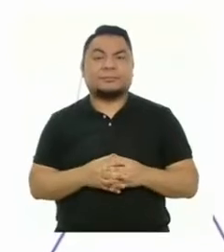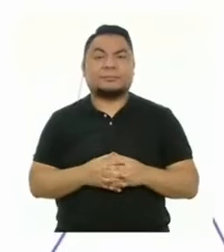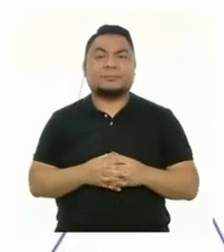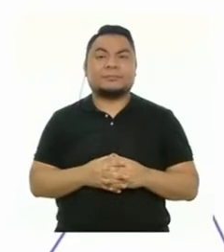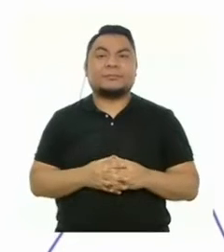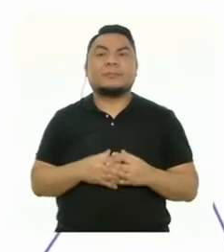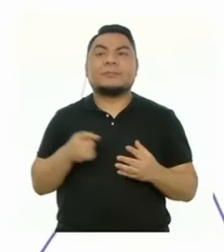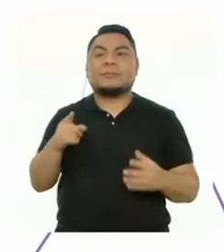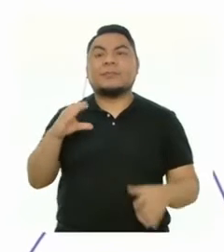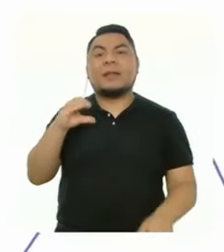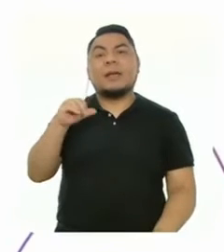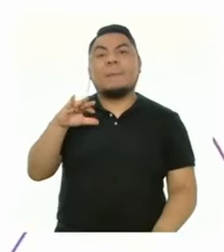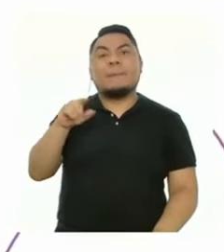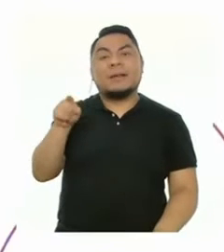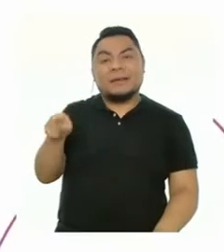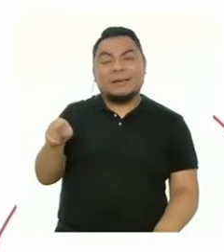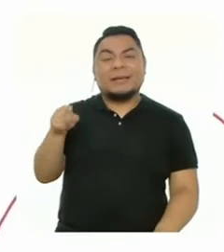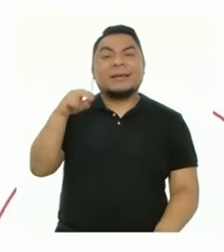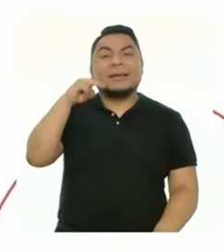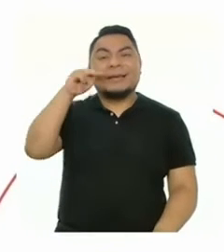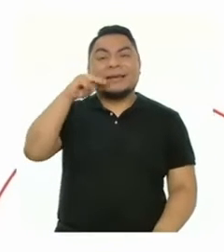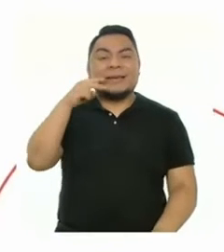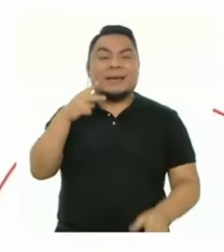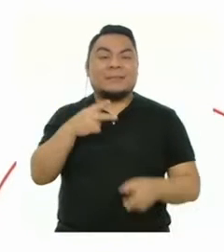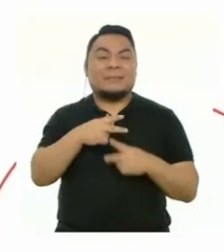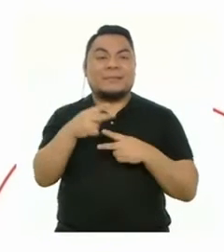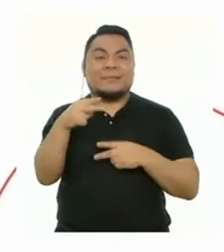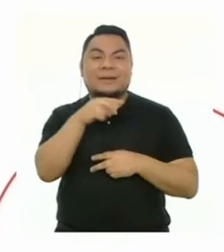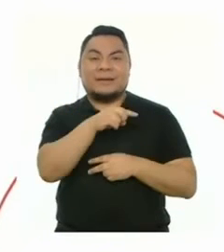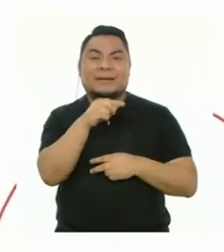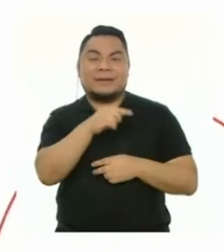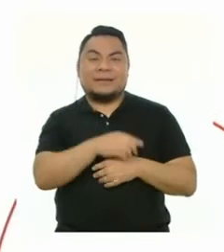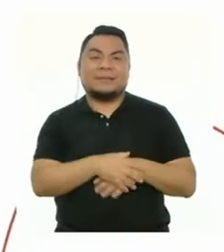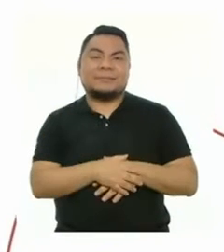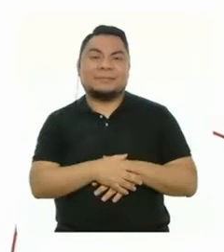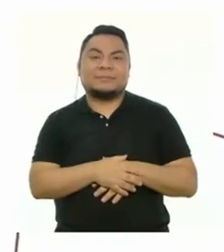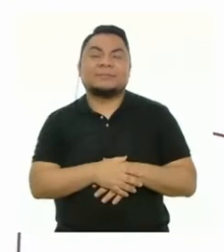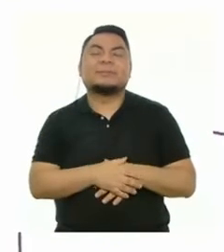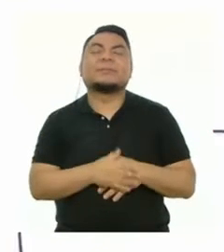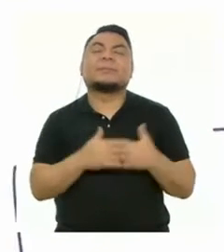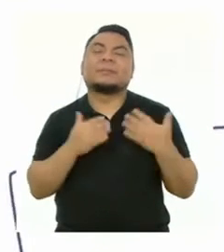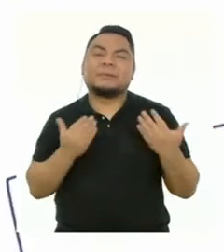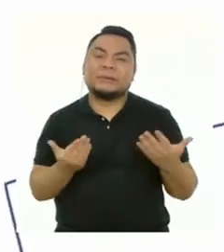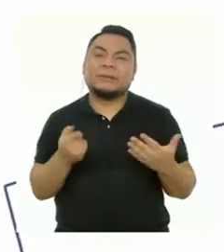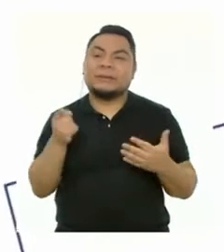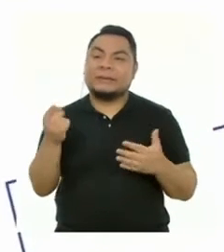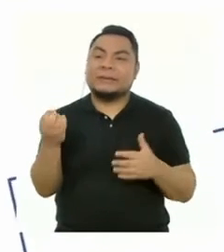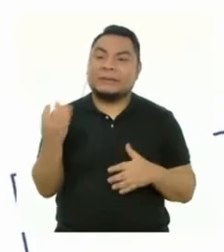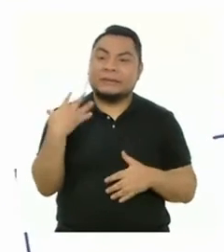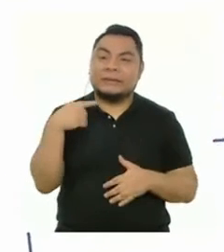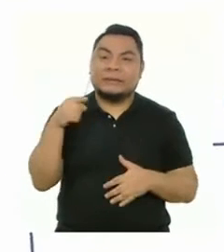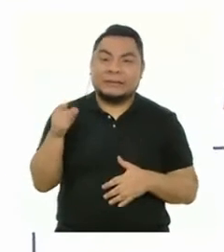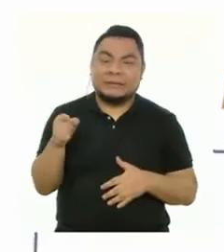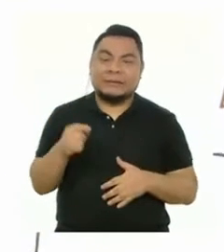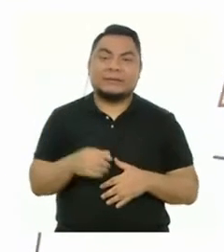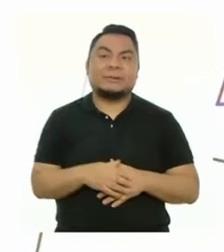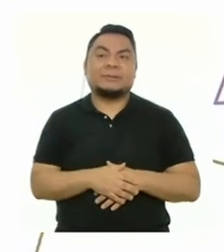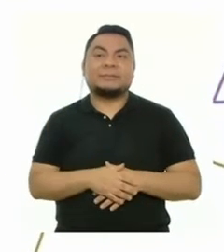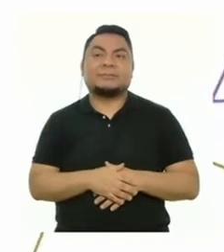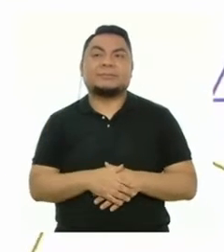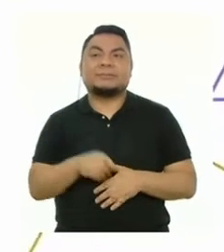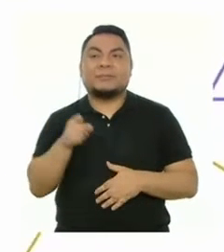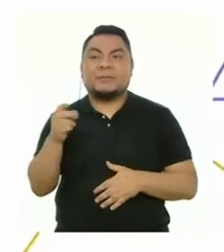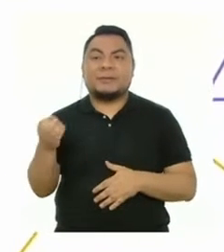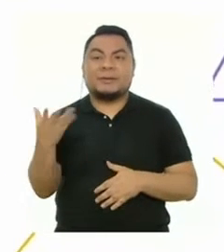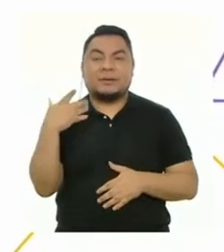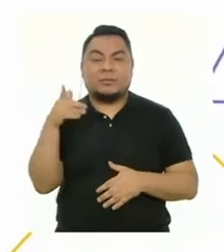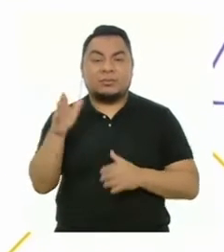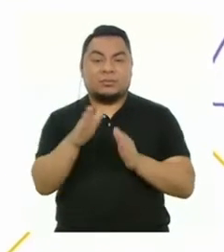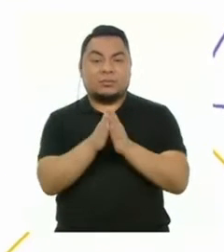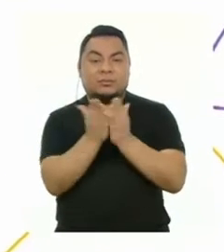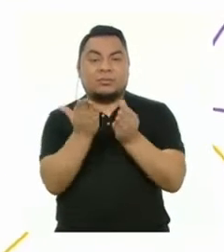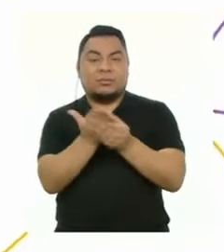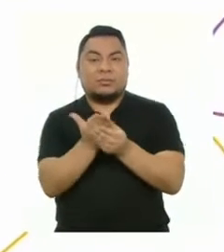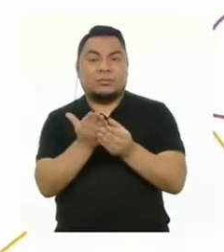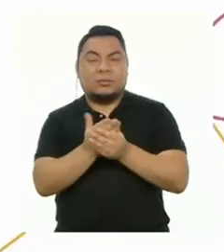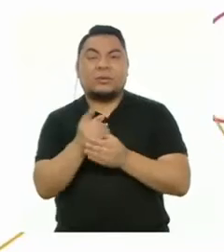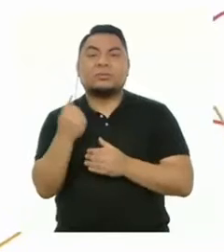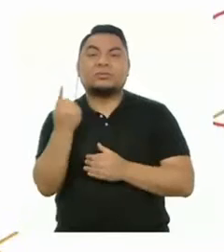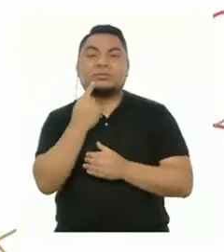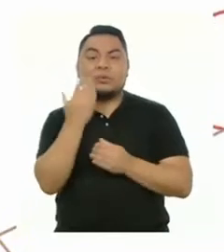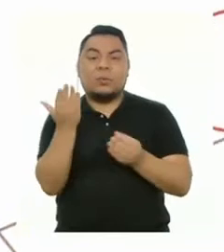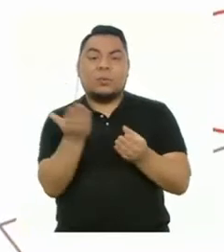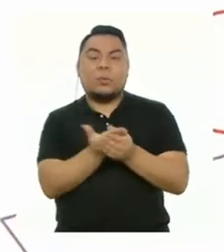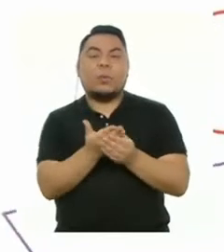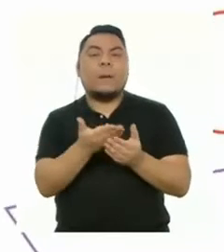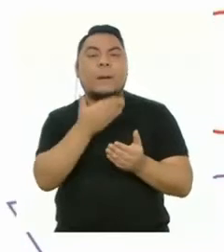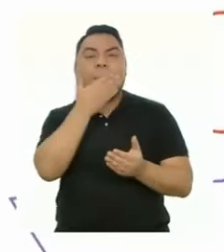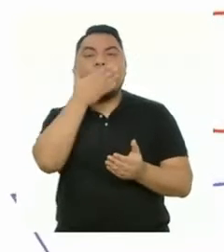Es Camila, la nieta de la vecina Yolanda. A ver, ella dice... Ella dice que en su portafolio solo